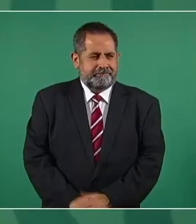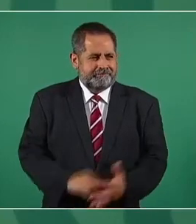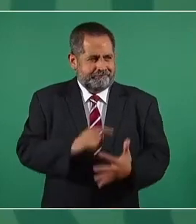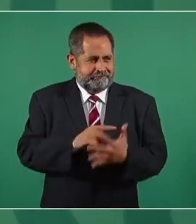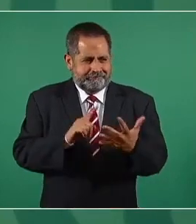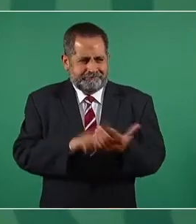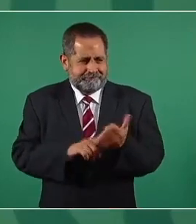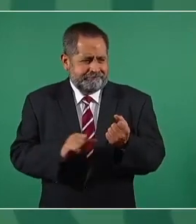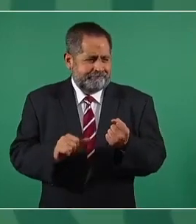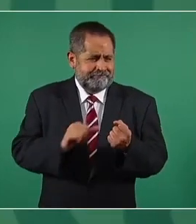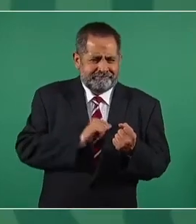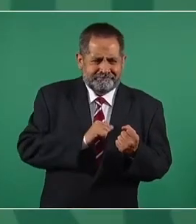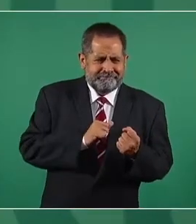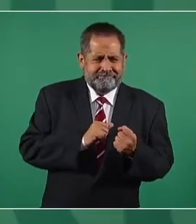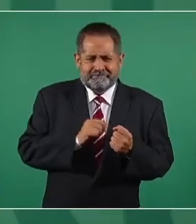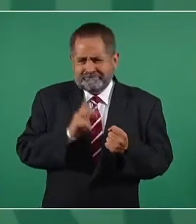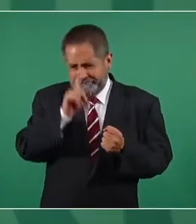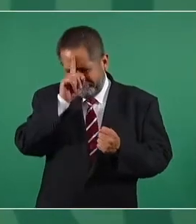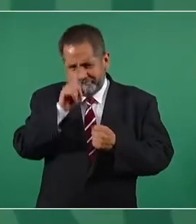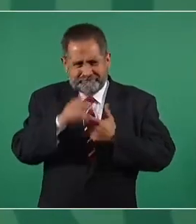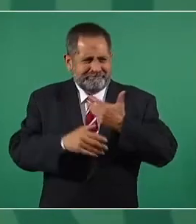egoísmo, la violencia.